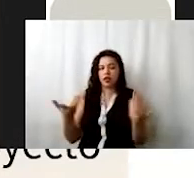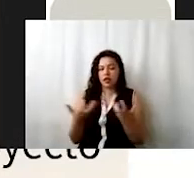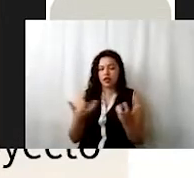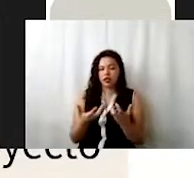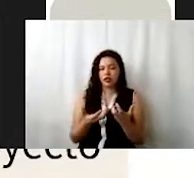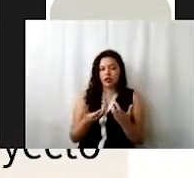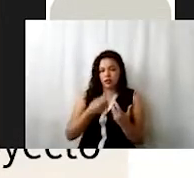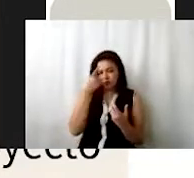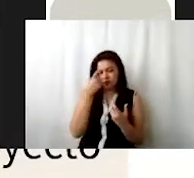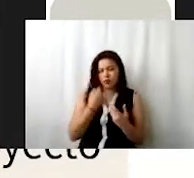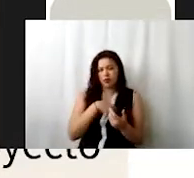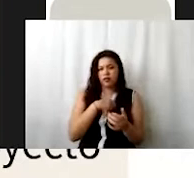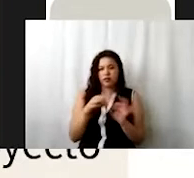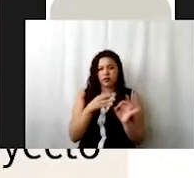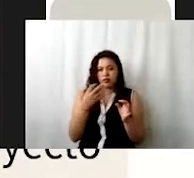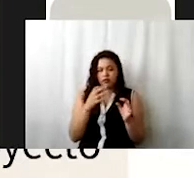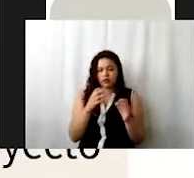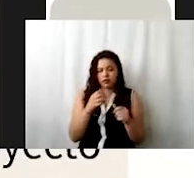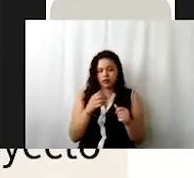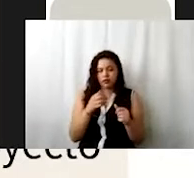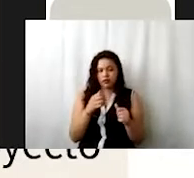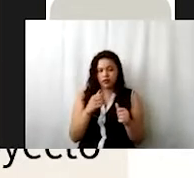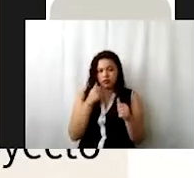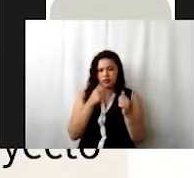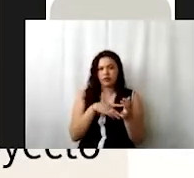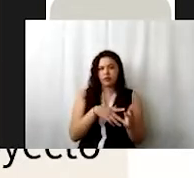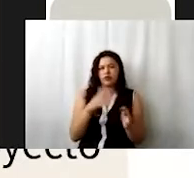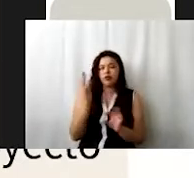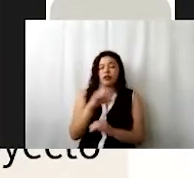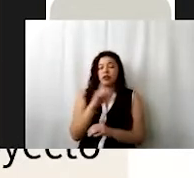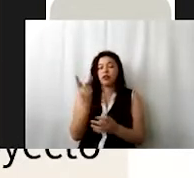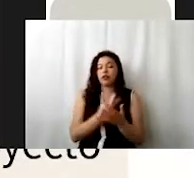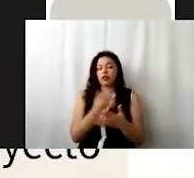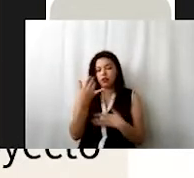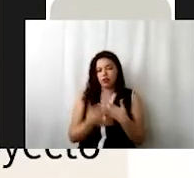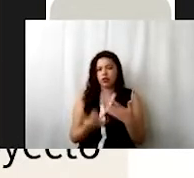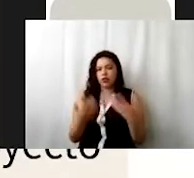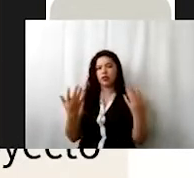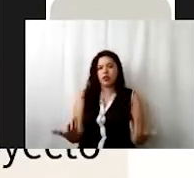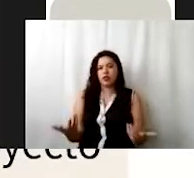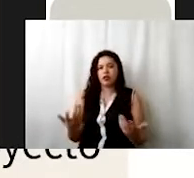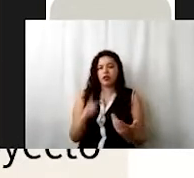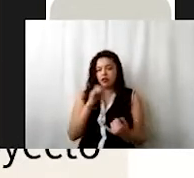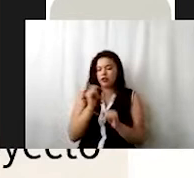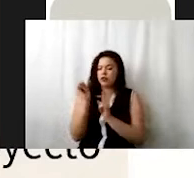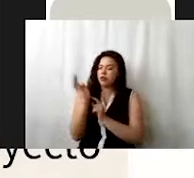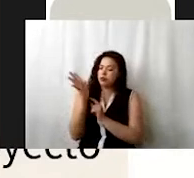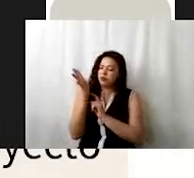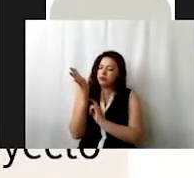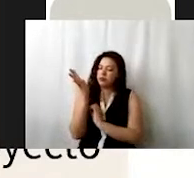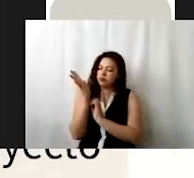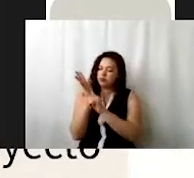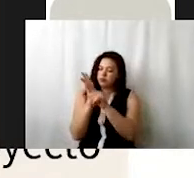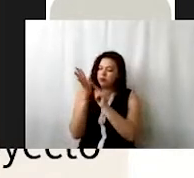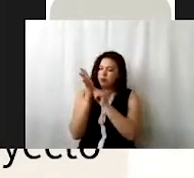parte de nuestra labor asistencial. Ok. En la parte de proyecto, que en este caso es el símil a las ramas, ajá, ahí vamos